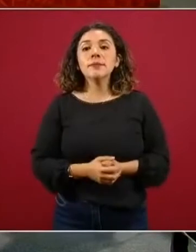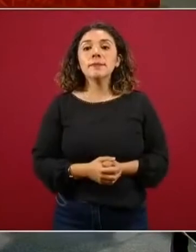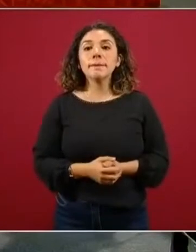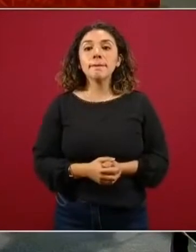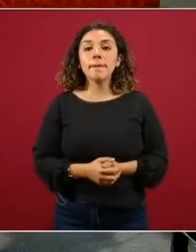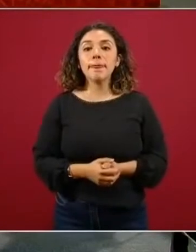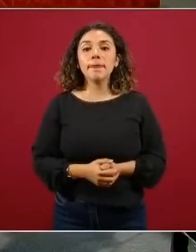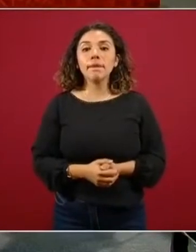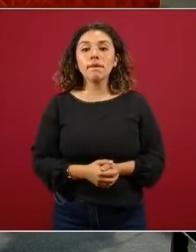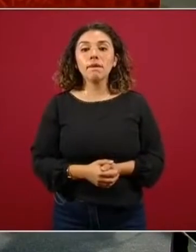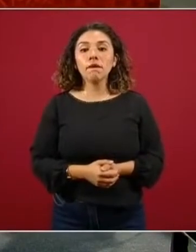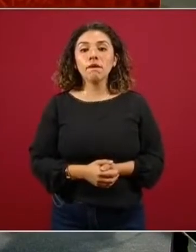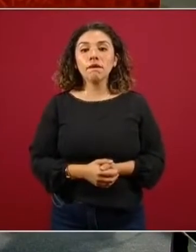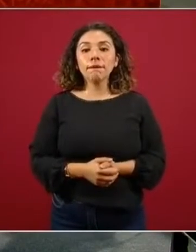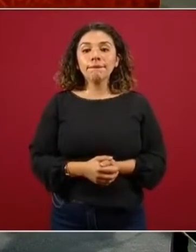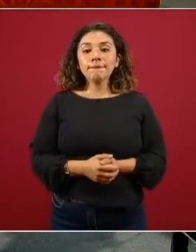siguiente pregunta por aquí